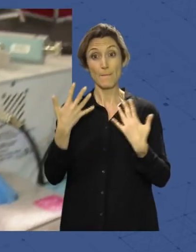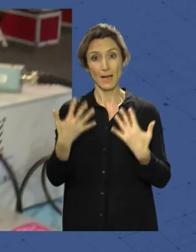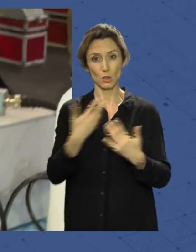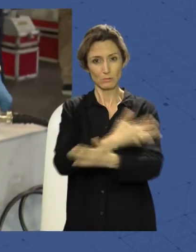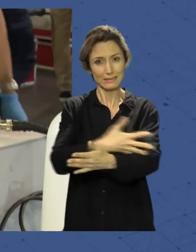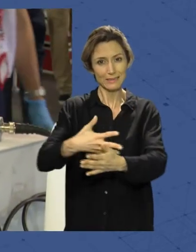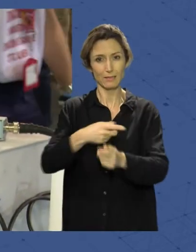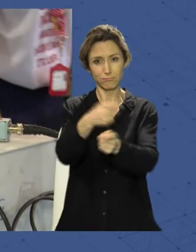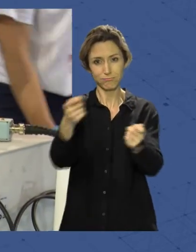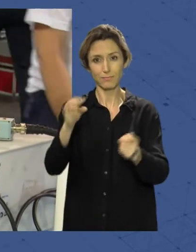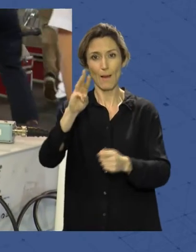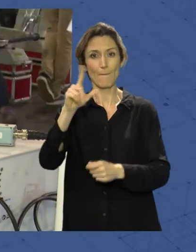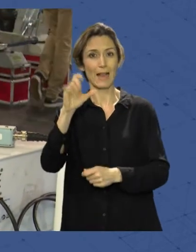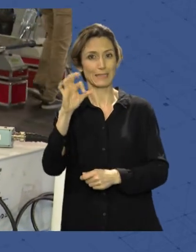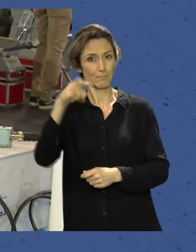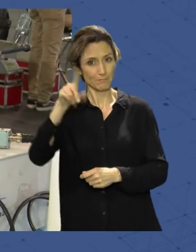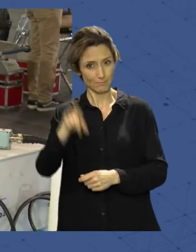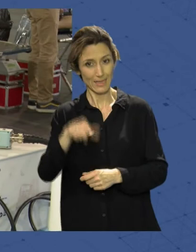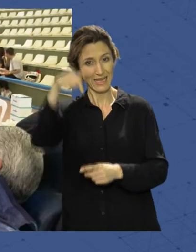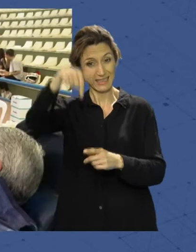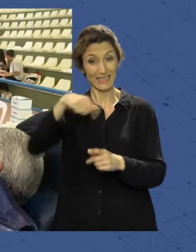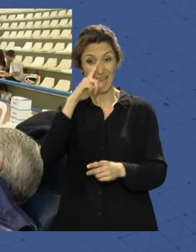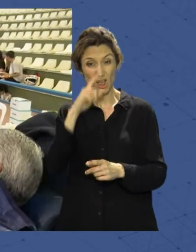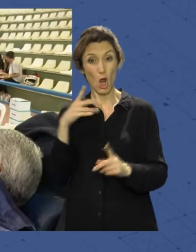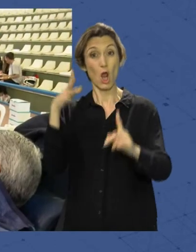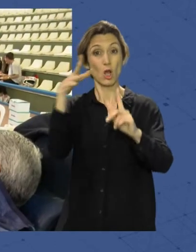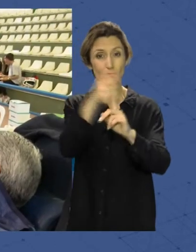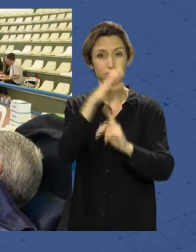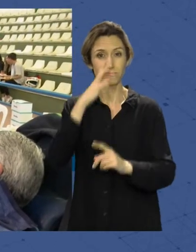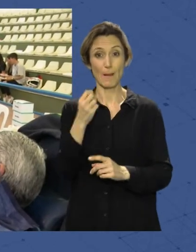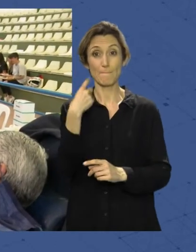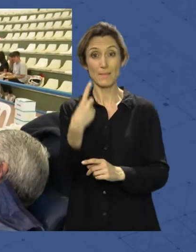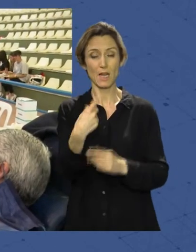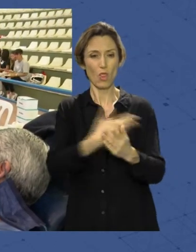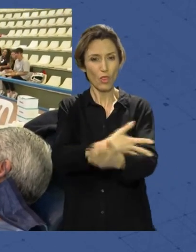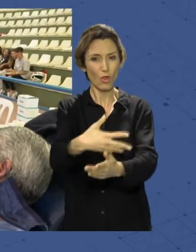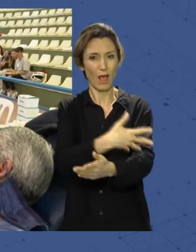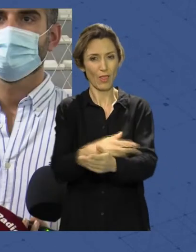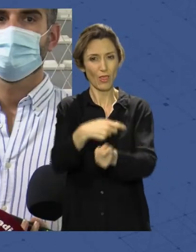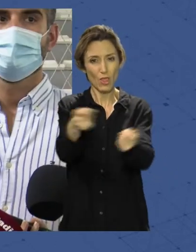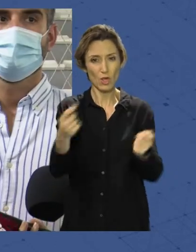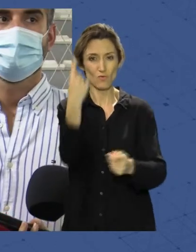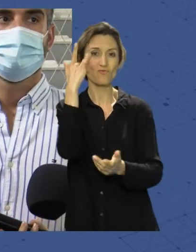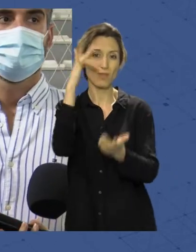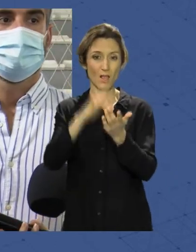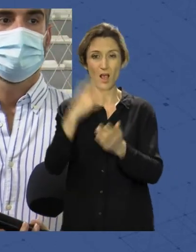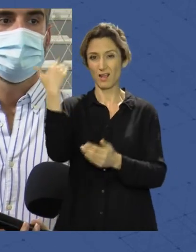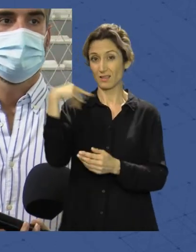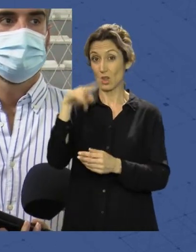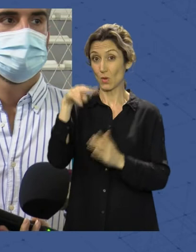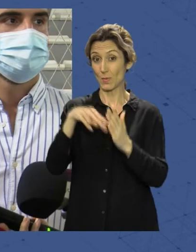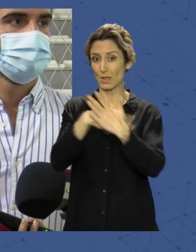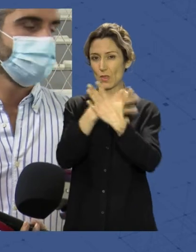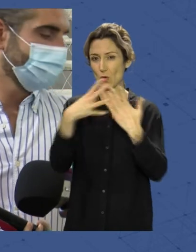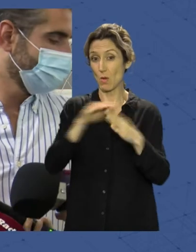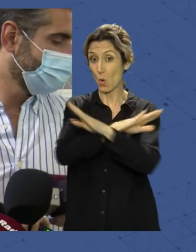Plasma, que este año se ha fijado como reto a alcanzar las mil donaciones en un día. La última vez, en el 2019, la última vez que se